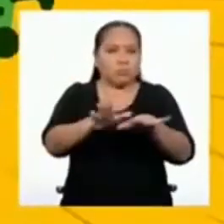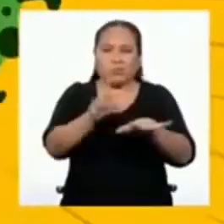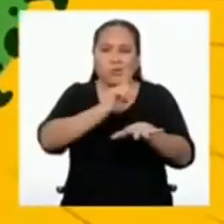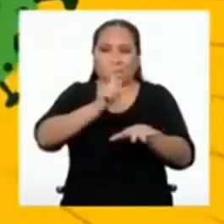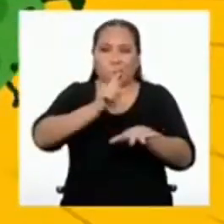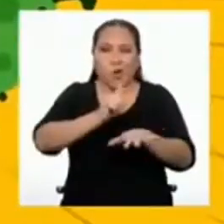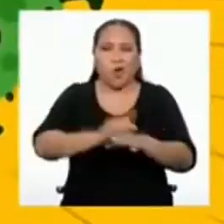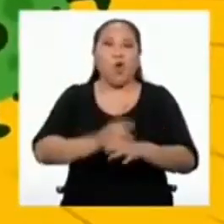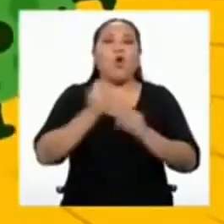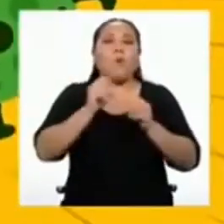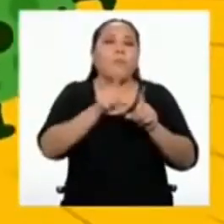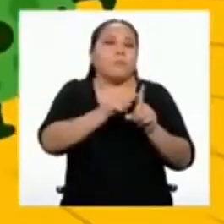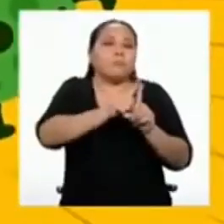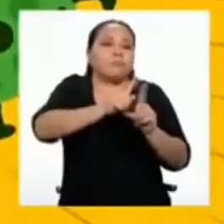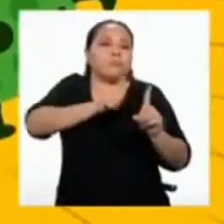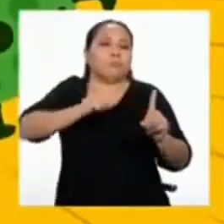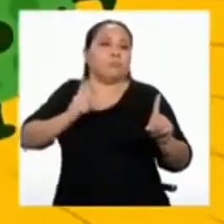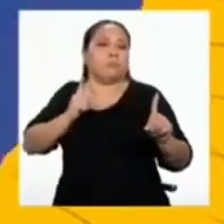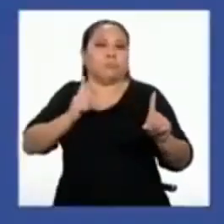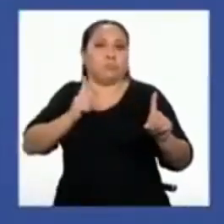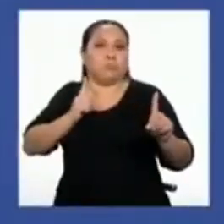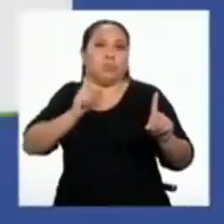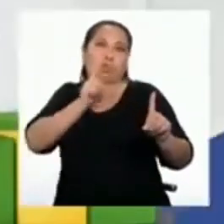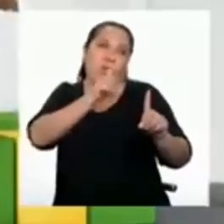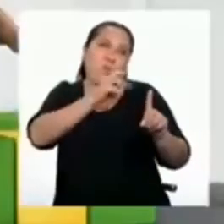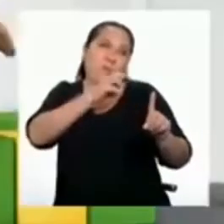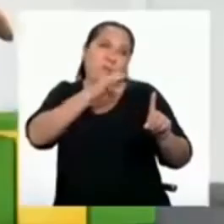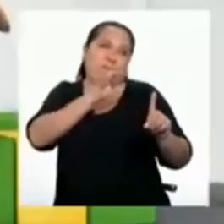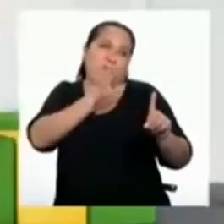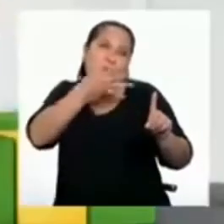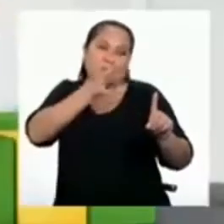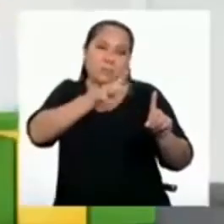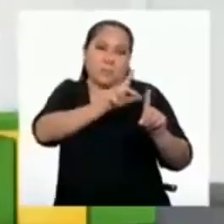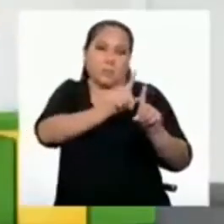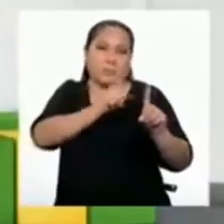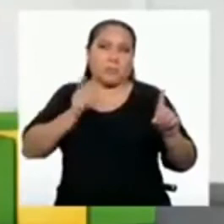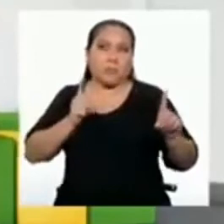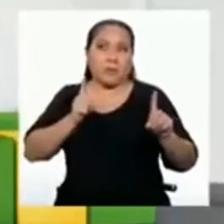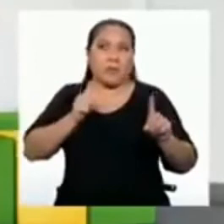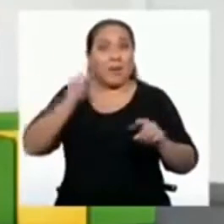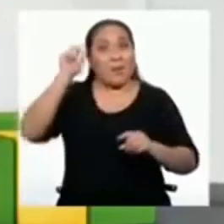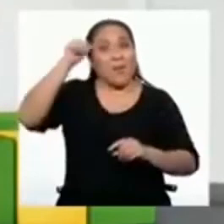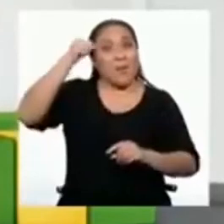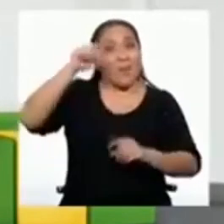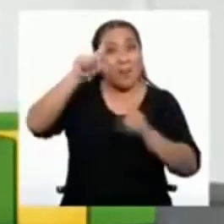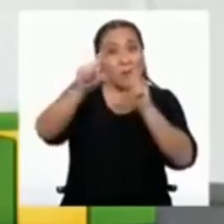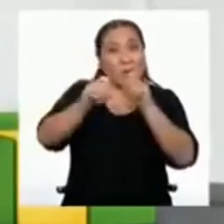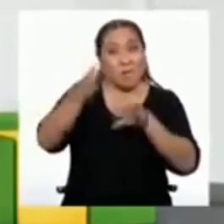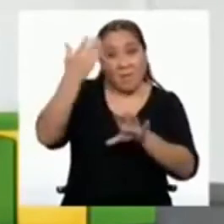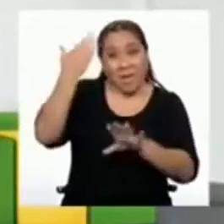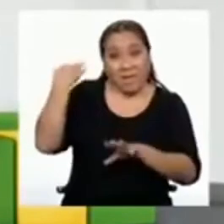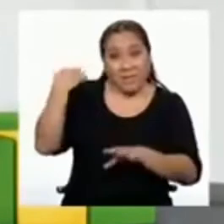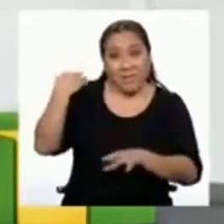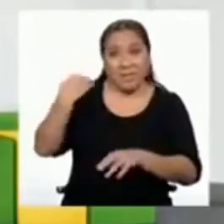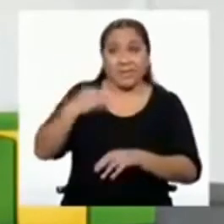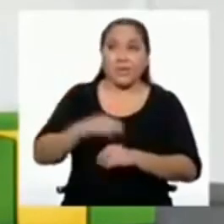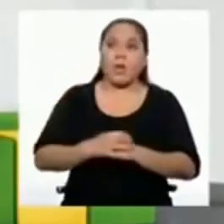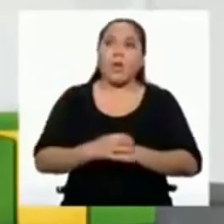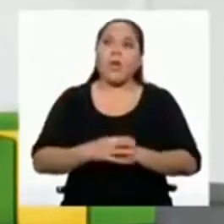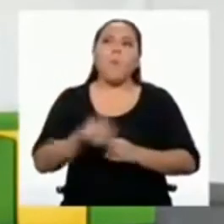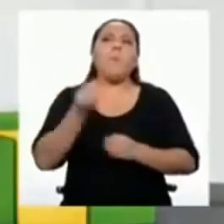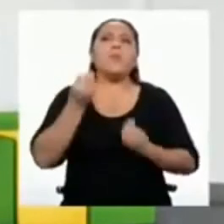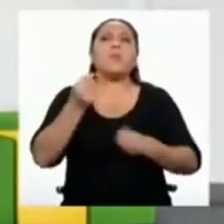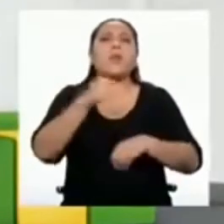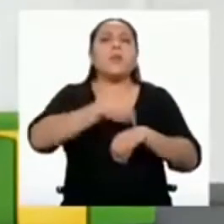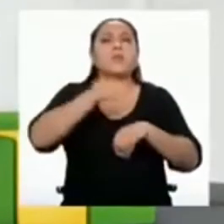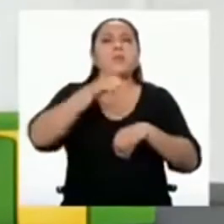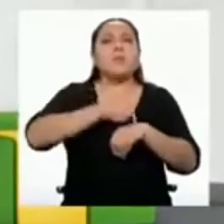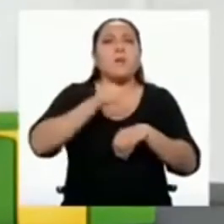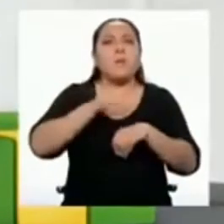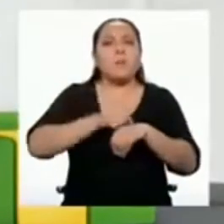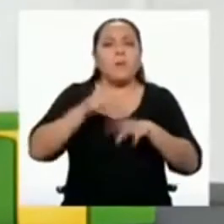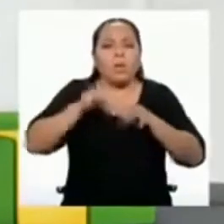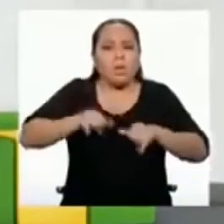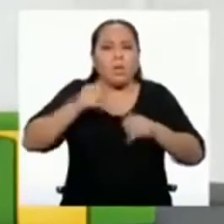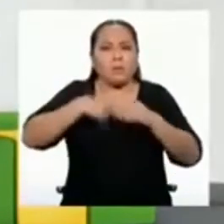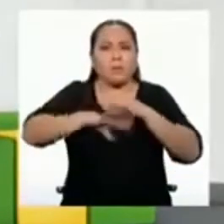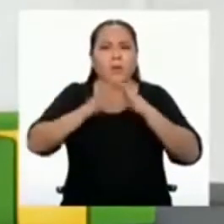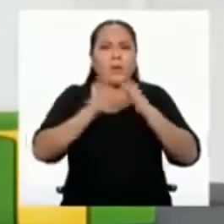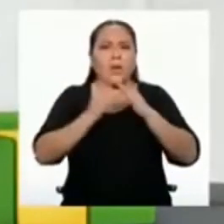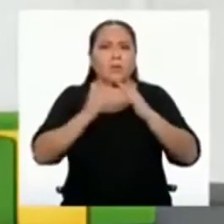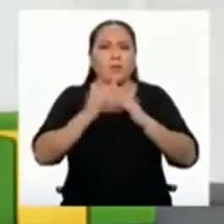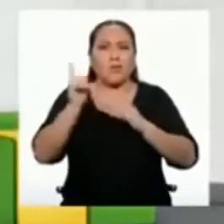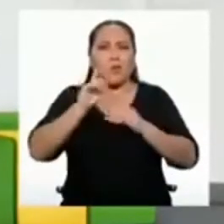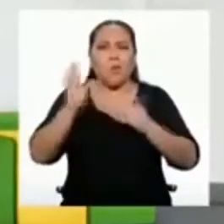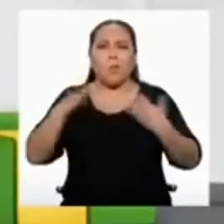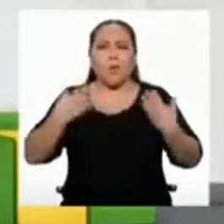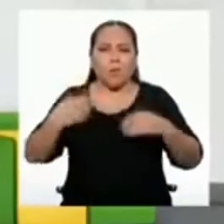metro de distancia con cualquier otra persona. ¿Recuerdan la pregunta que dejamos sin contestar hace un momento? ¿Por qué en tiempo de cuarentena no podemos circular